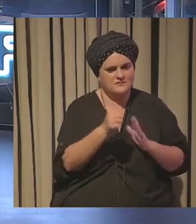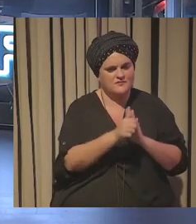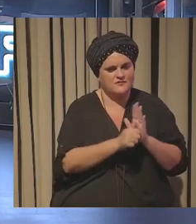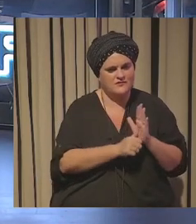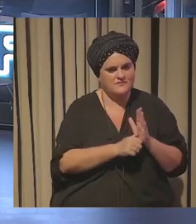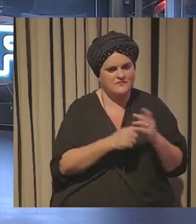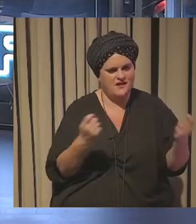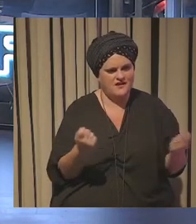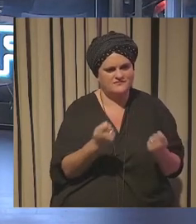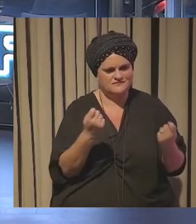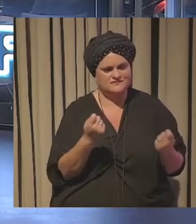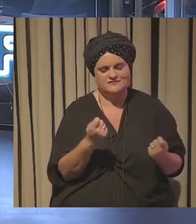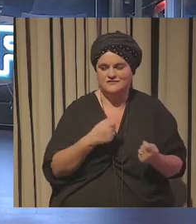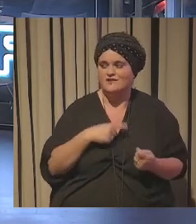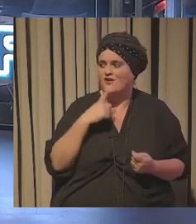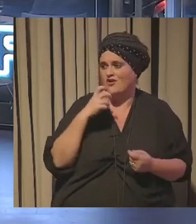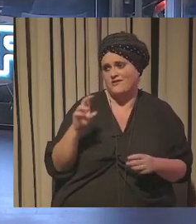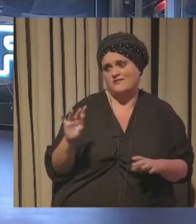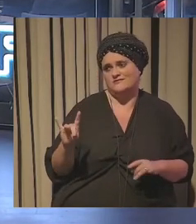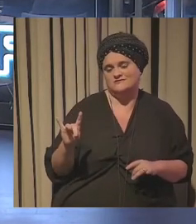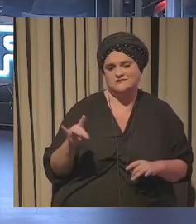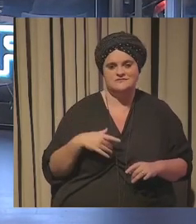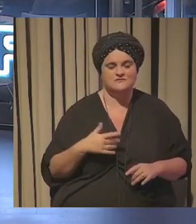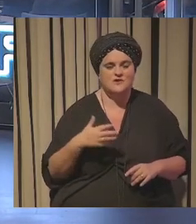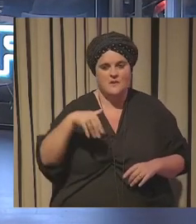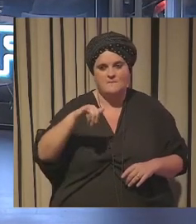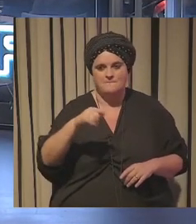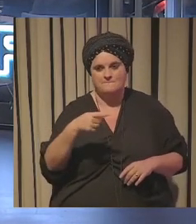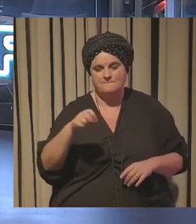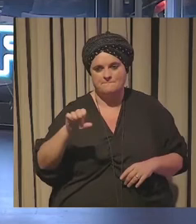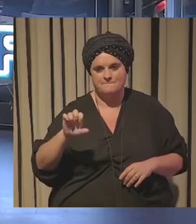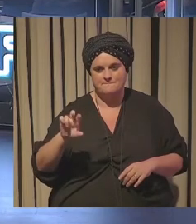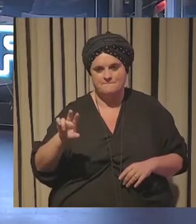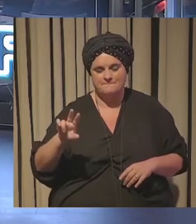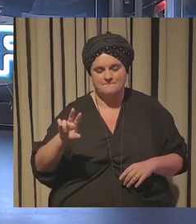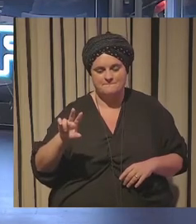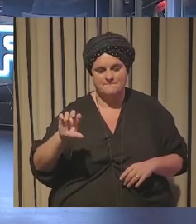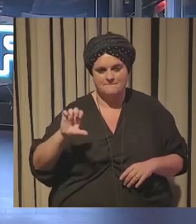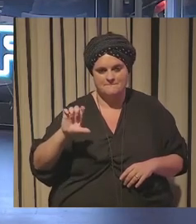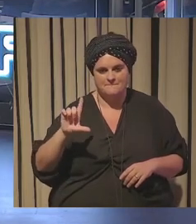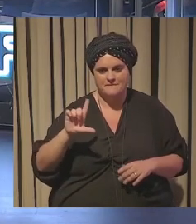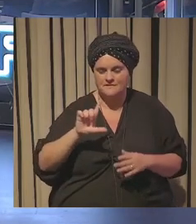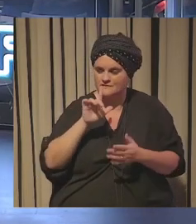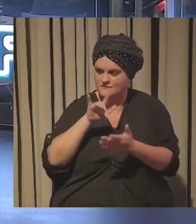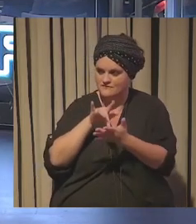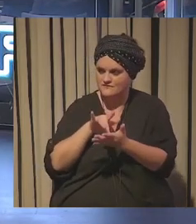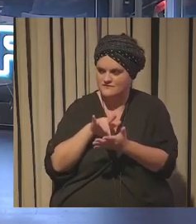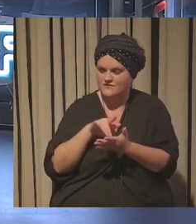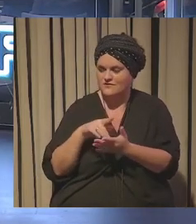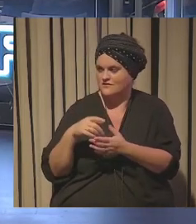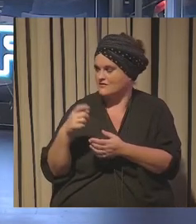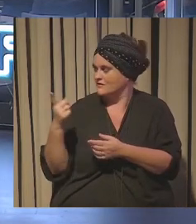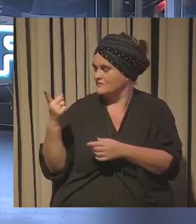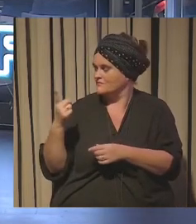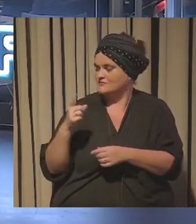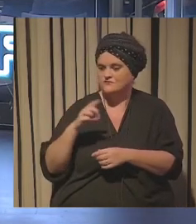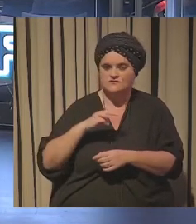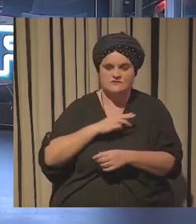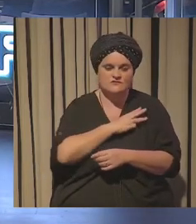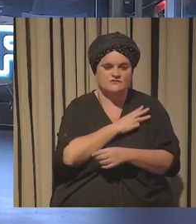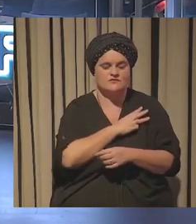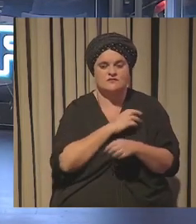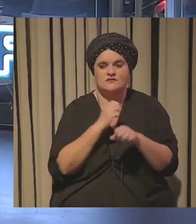esperemos que sí bueno pues sí sí que me gustaría Miguel Zorraquino que nos contaras un poco cómo trabajáis vosotros las tendencias qué